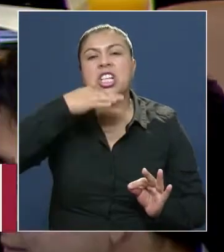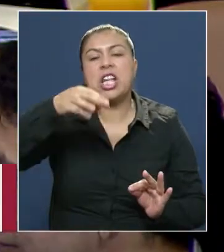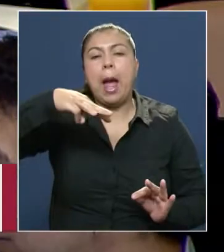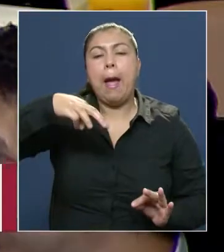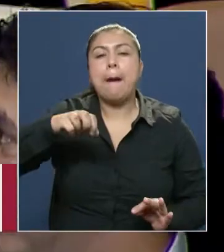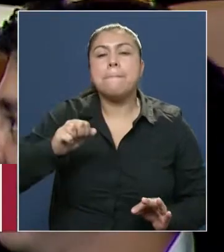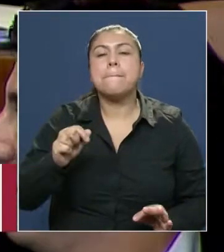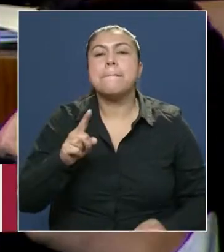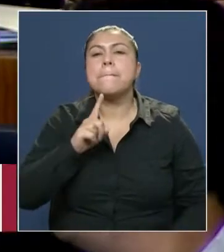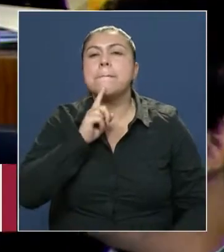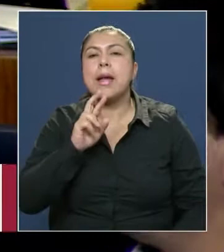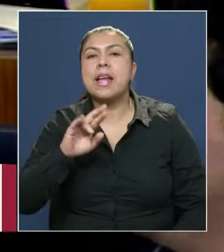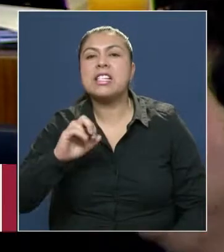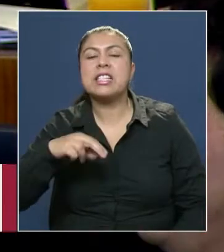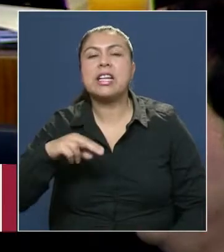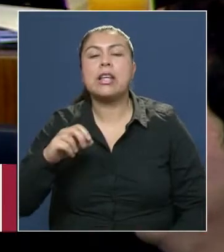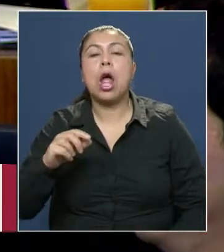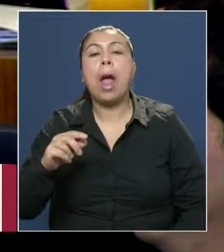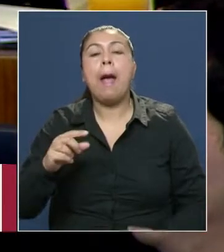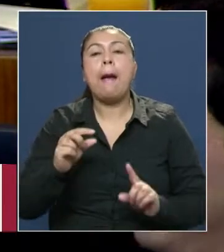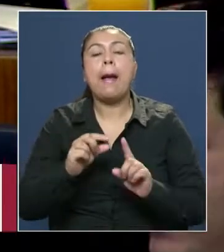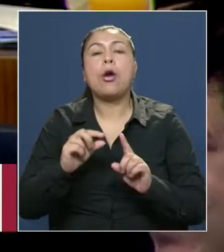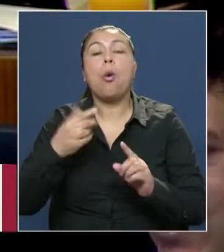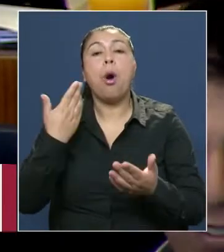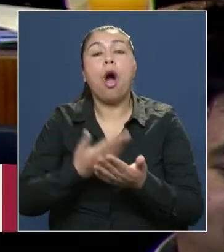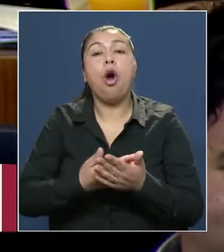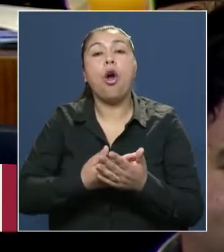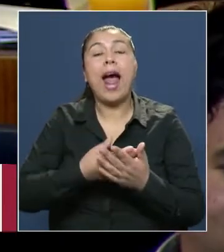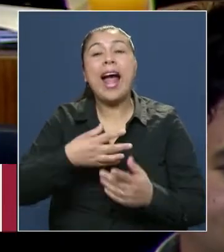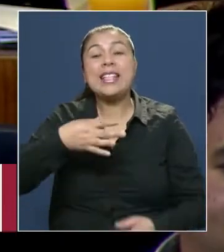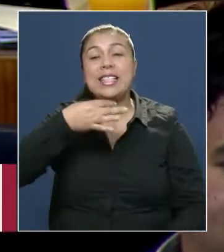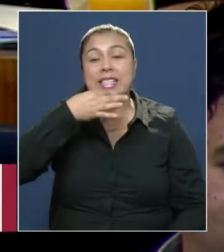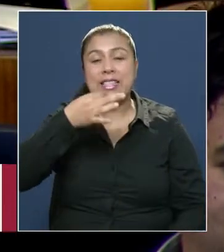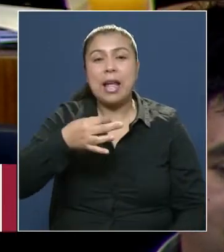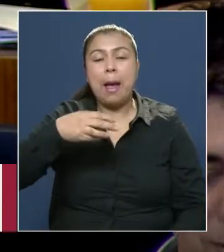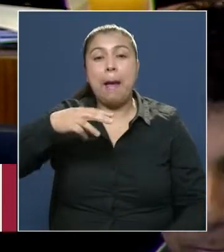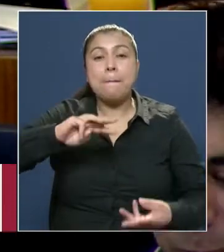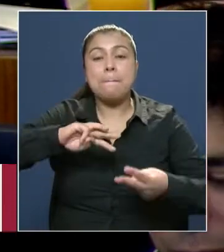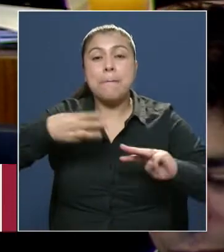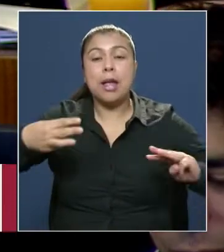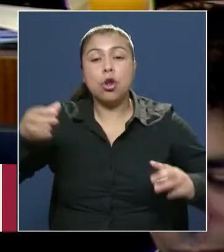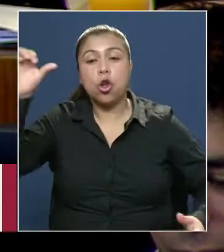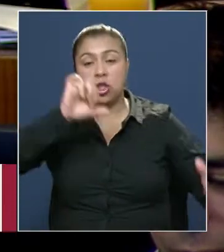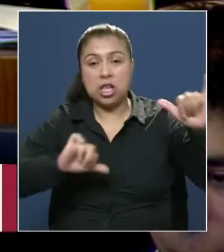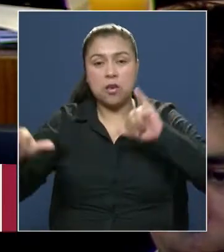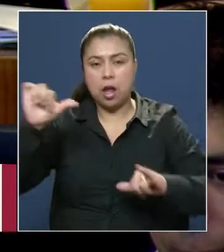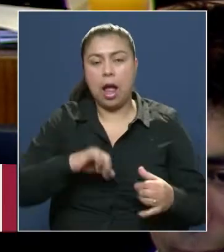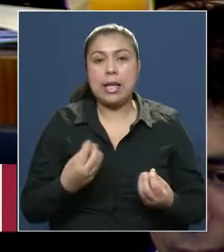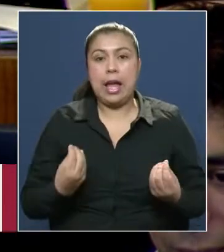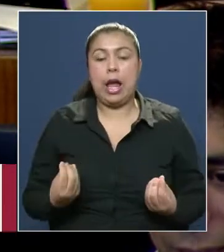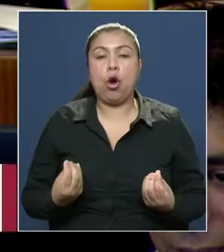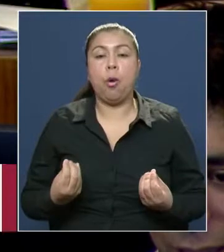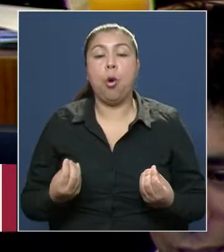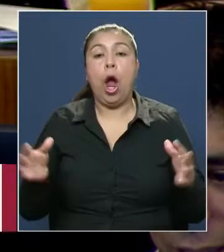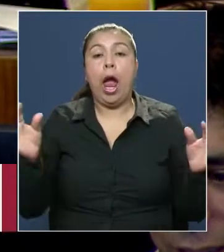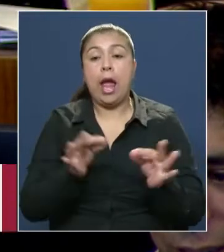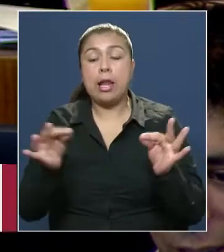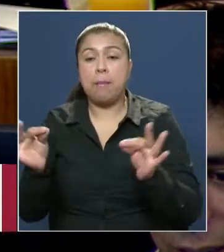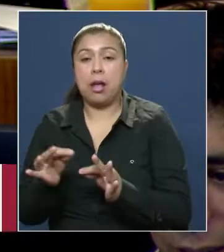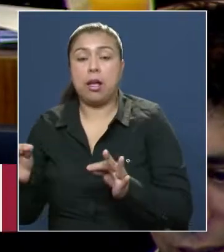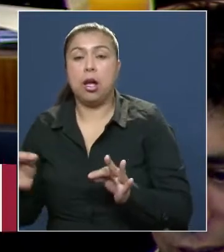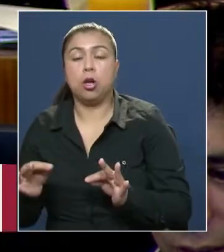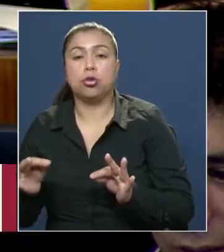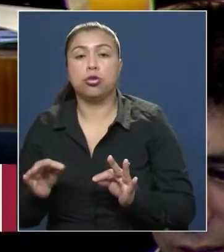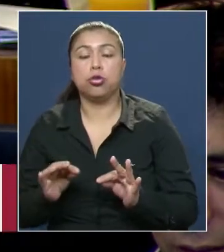lo que se conoce hoy como el método científico. Y es que no solo a la observación y a la experimentación, sino a la explicación de los principios y causas